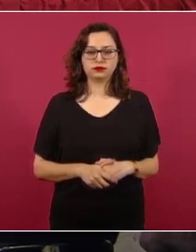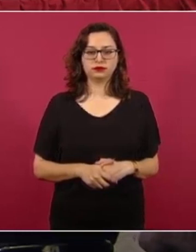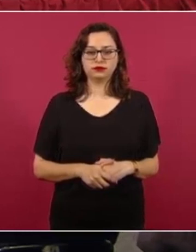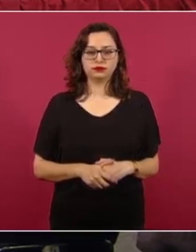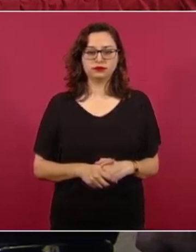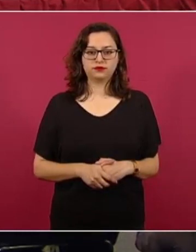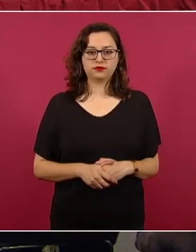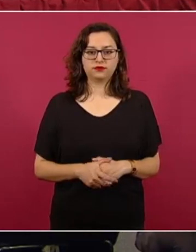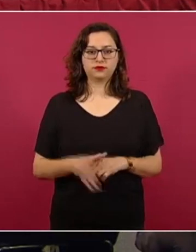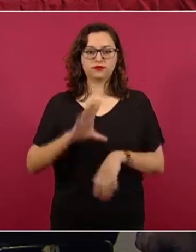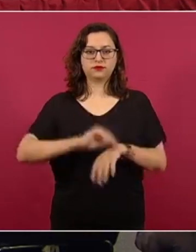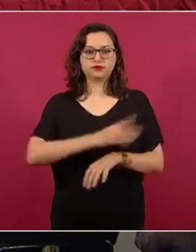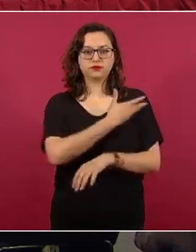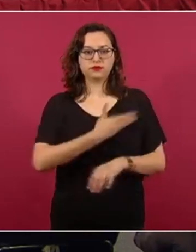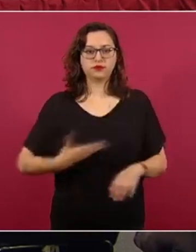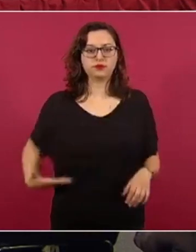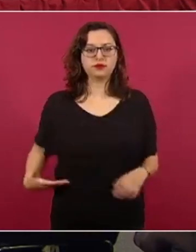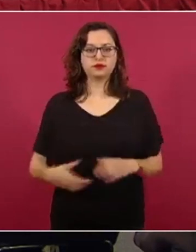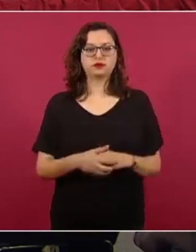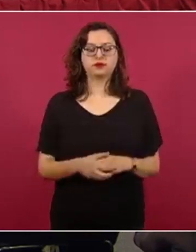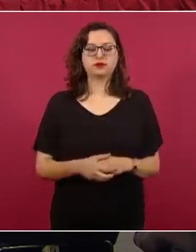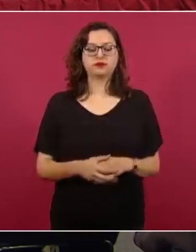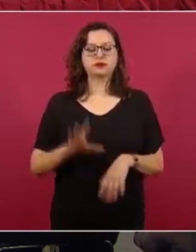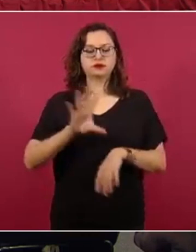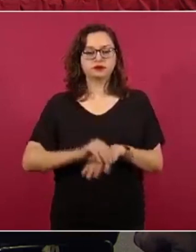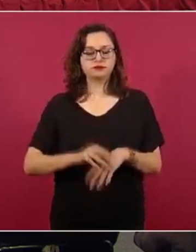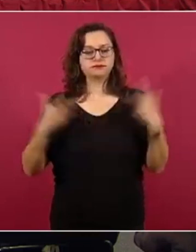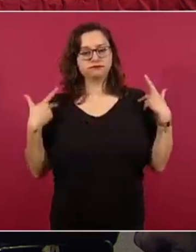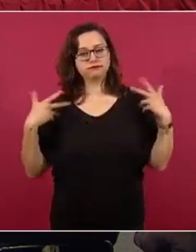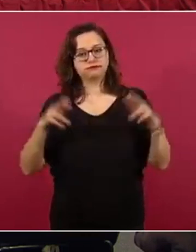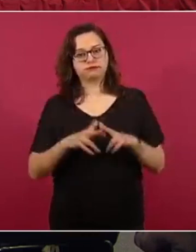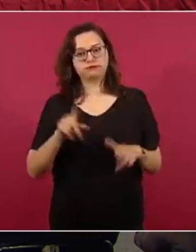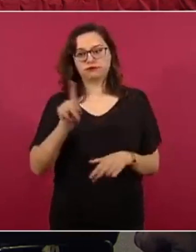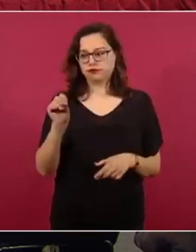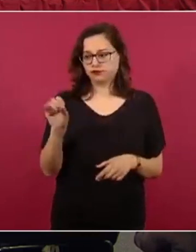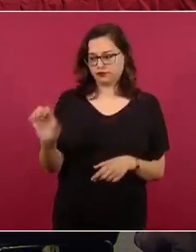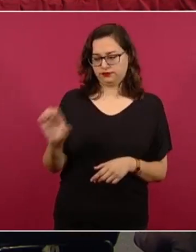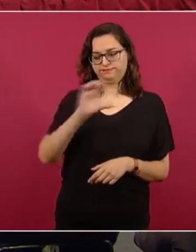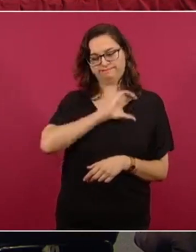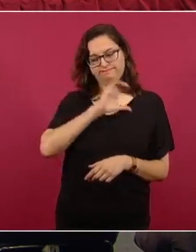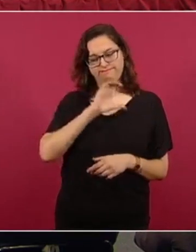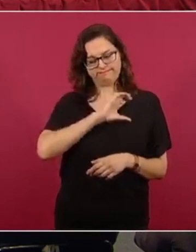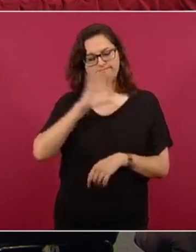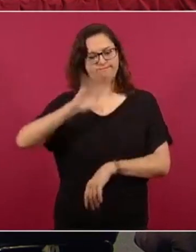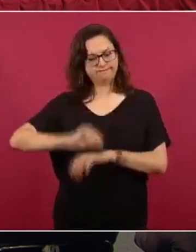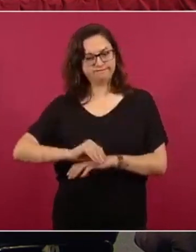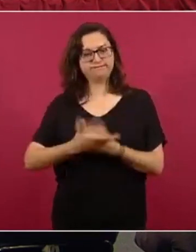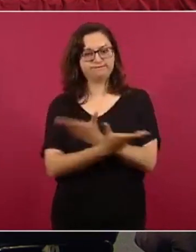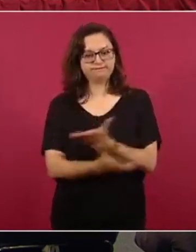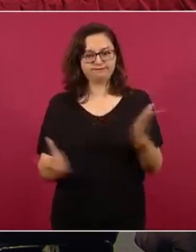Con su permiso, presidente. Con su permiso, maestro, querido Zoe. Muy buenos días, tengan todas y todos ustedes.